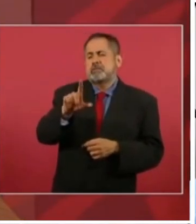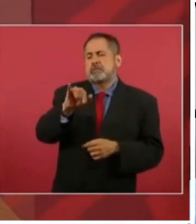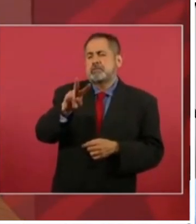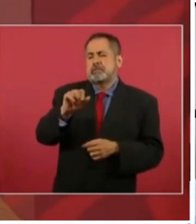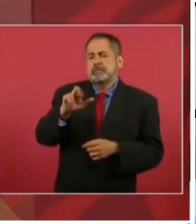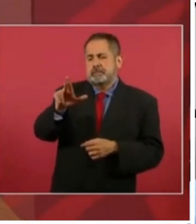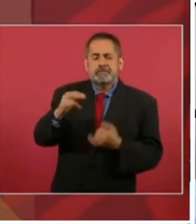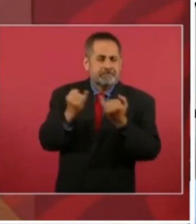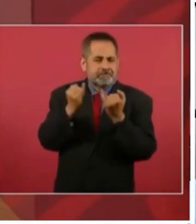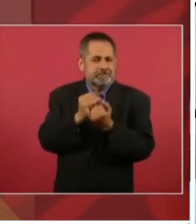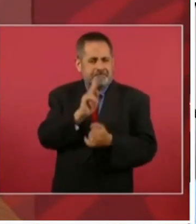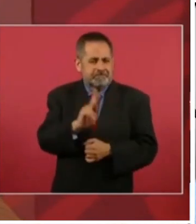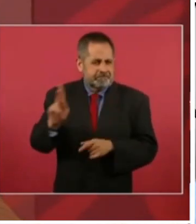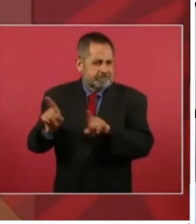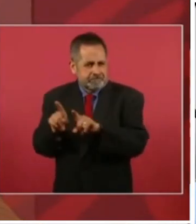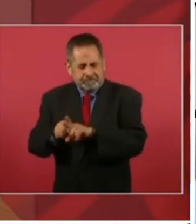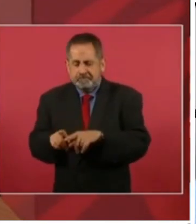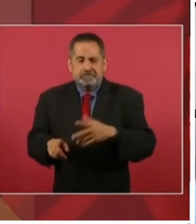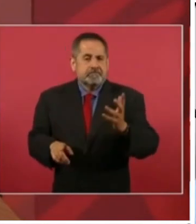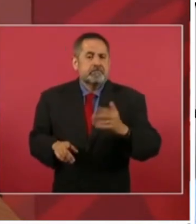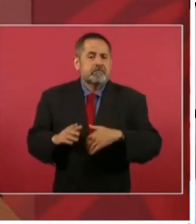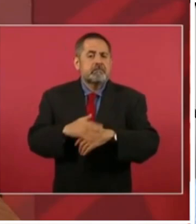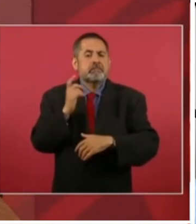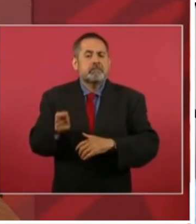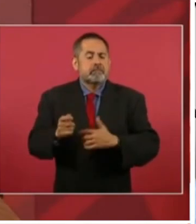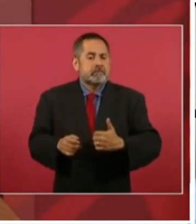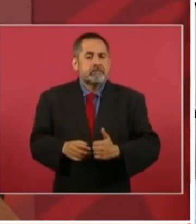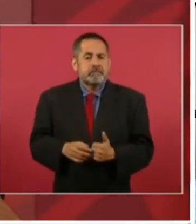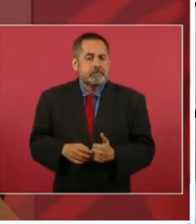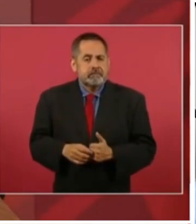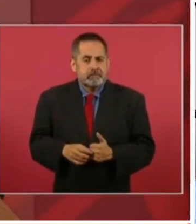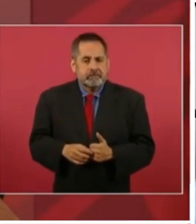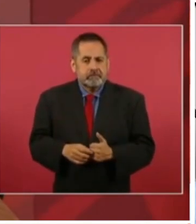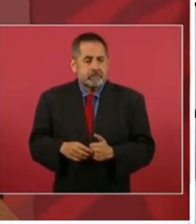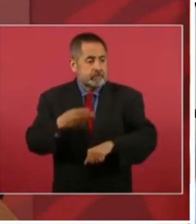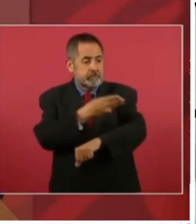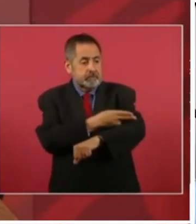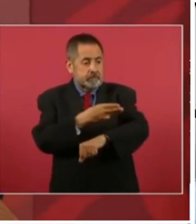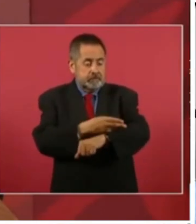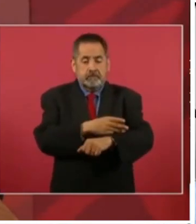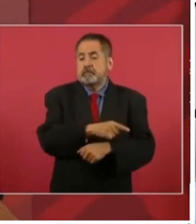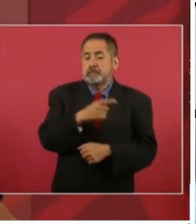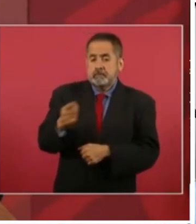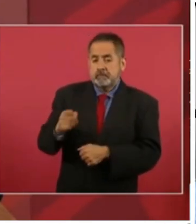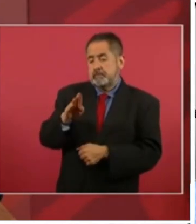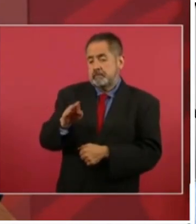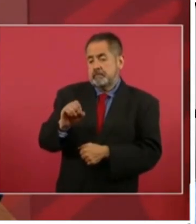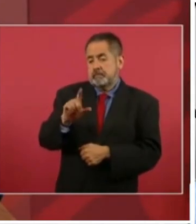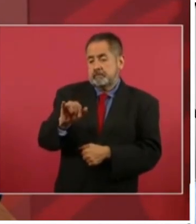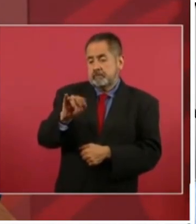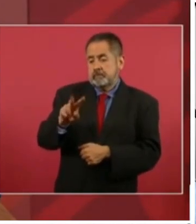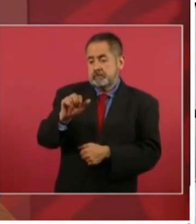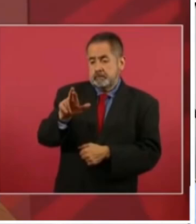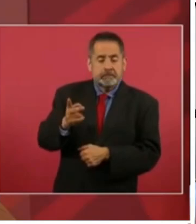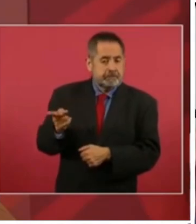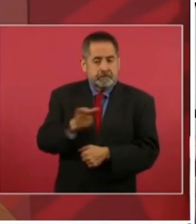es fruto de eso porque Madero como Bolívar eran